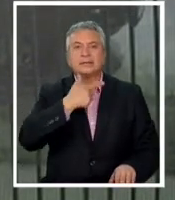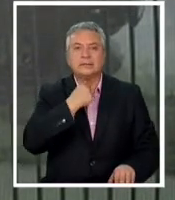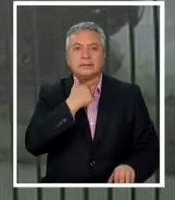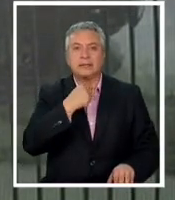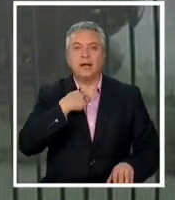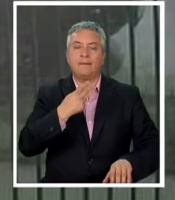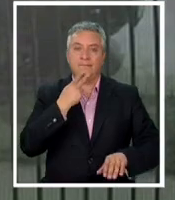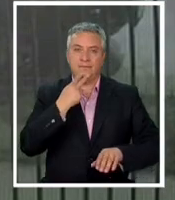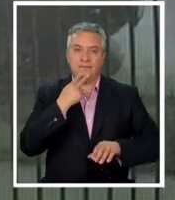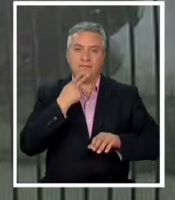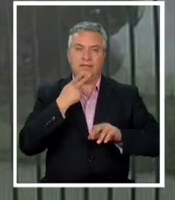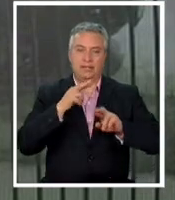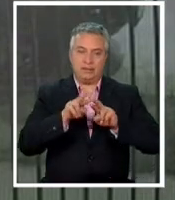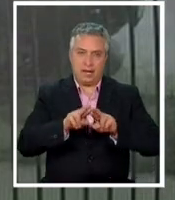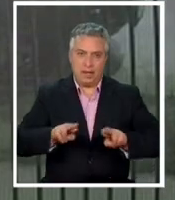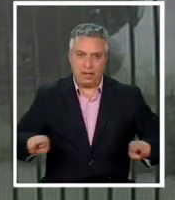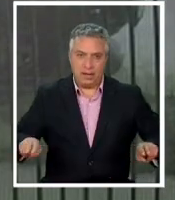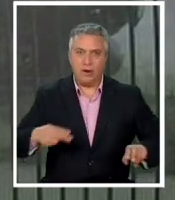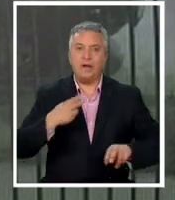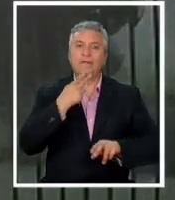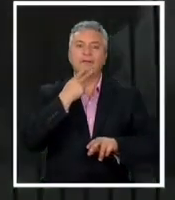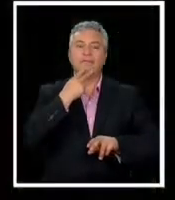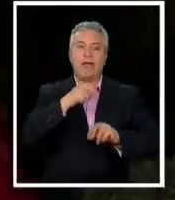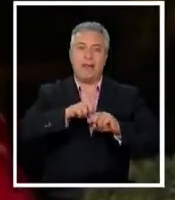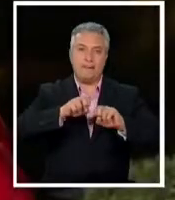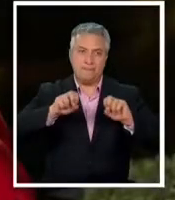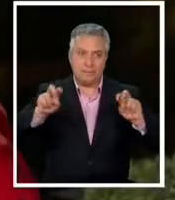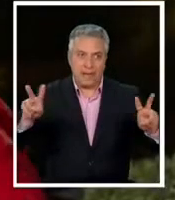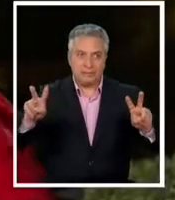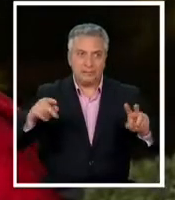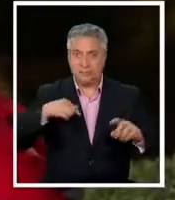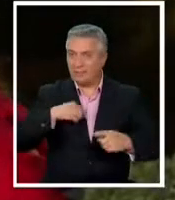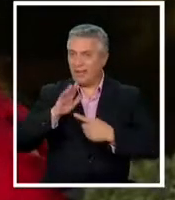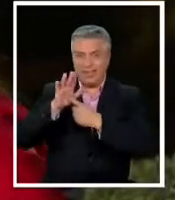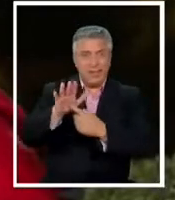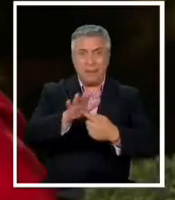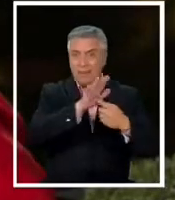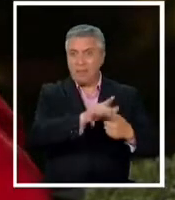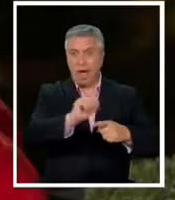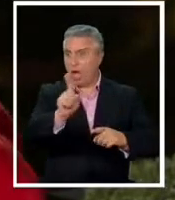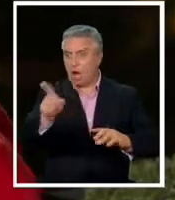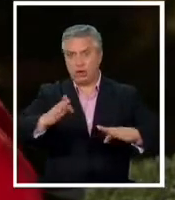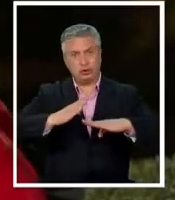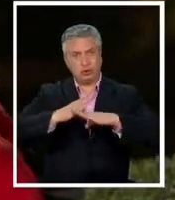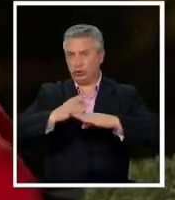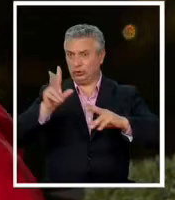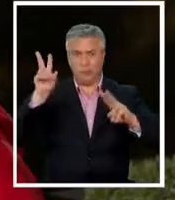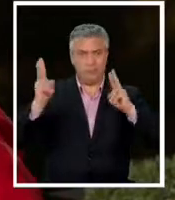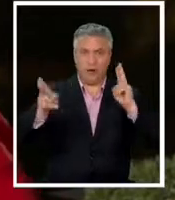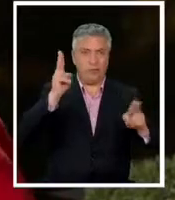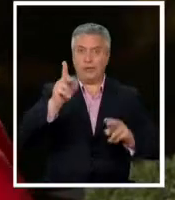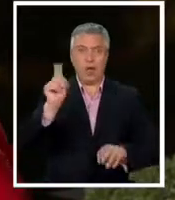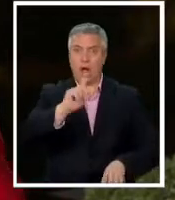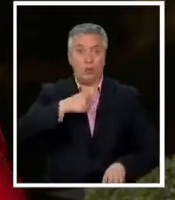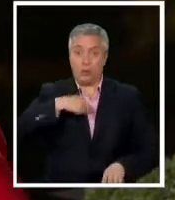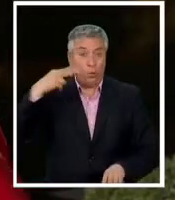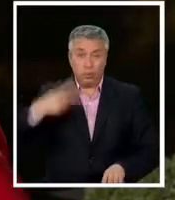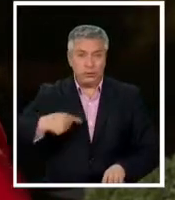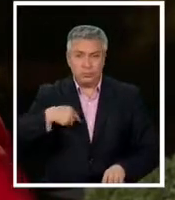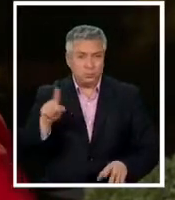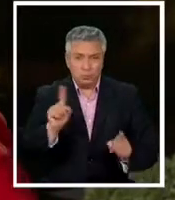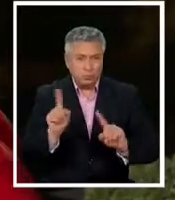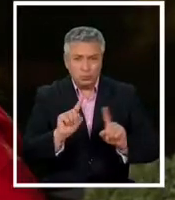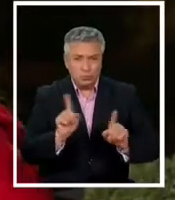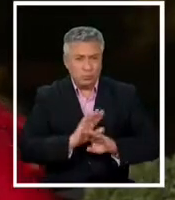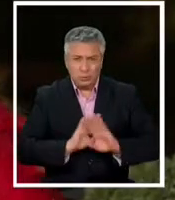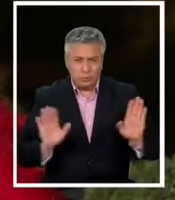queremos vivir en paz nosotros nos estamos discriminando nos decimos que no venga nadie más a este sector porque es de nosotros no se trata de